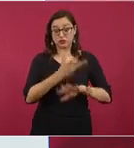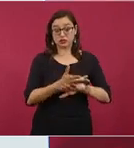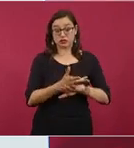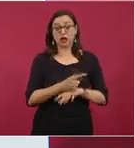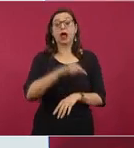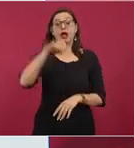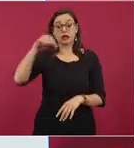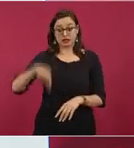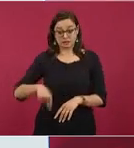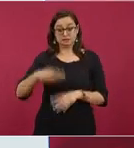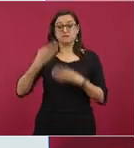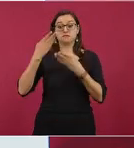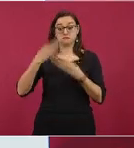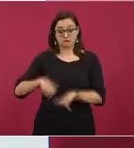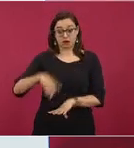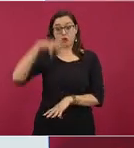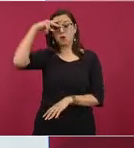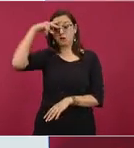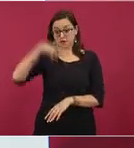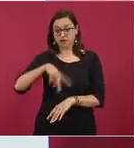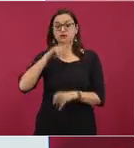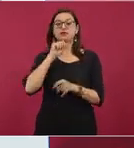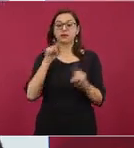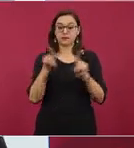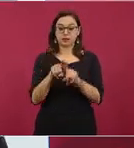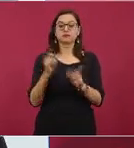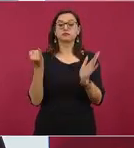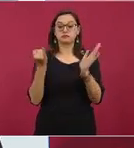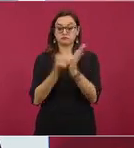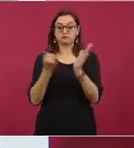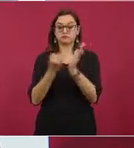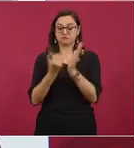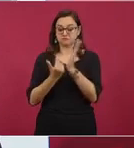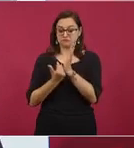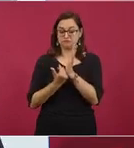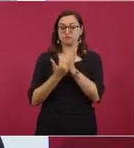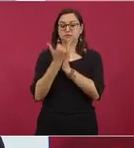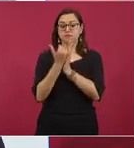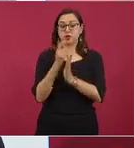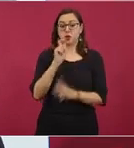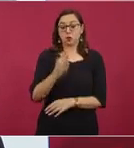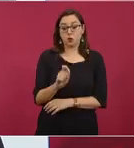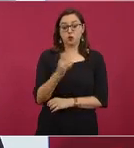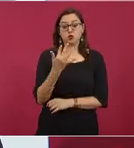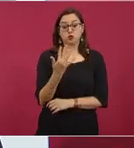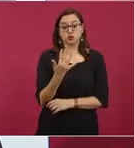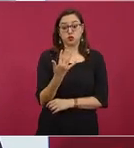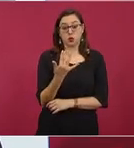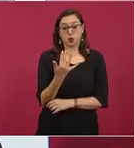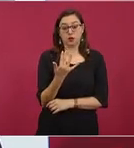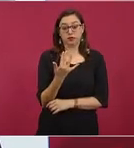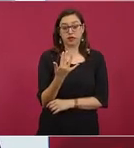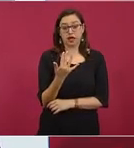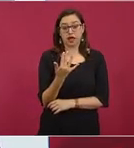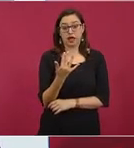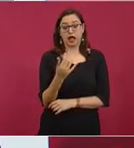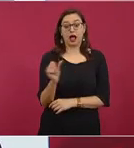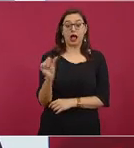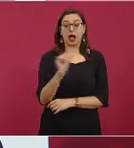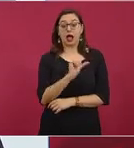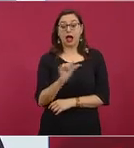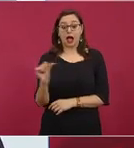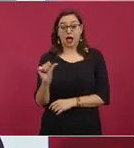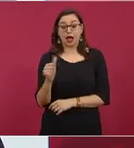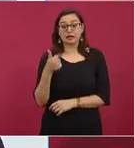aumentó la tasa de interés .50% vamos a tener una tasa de interés